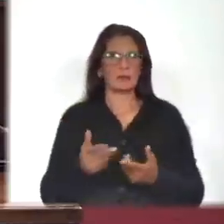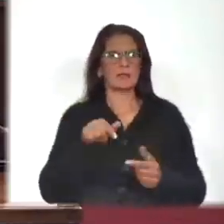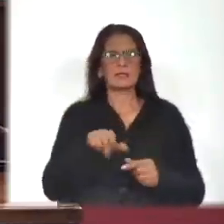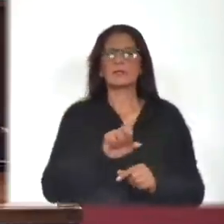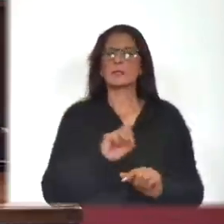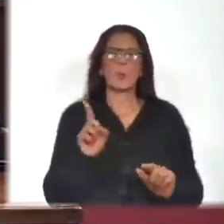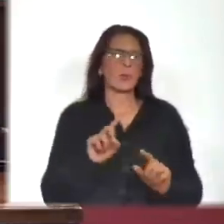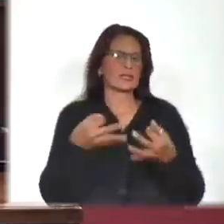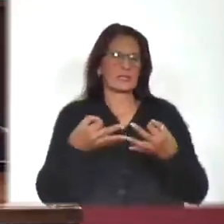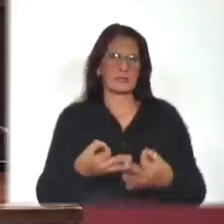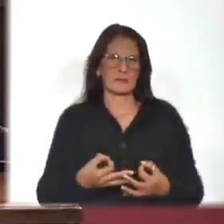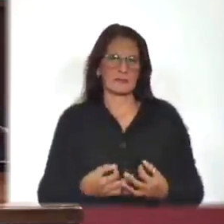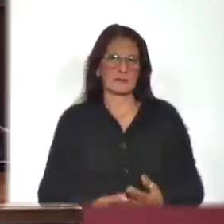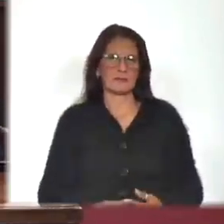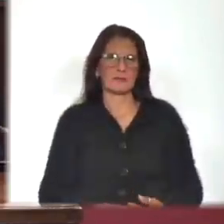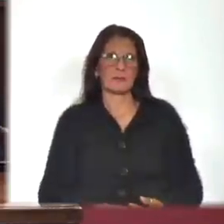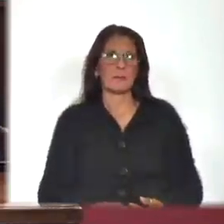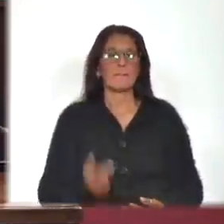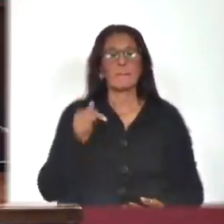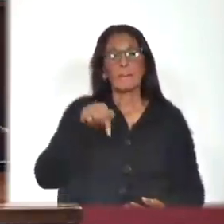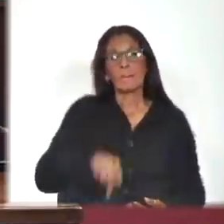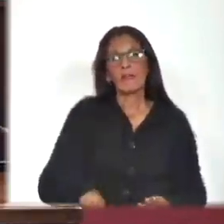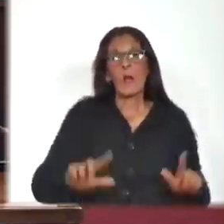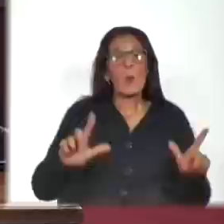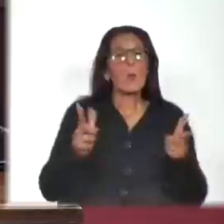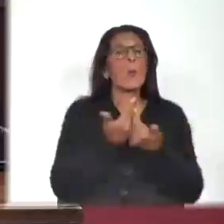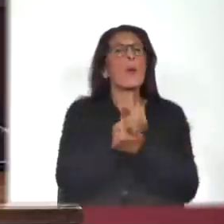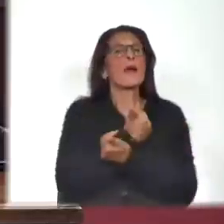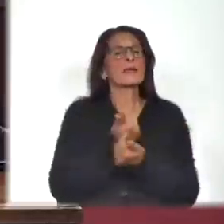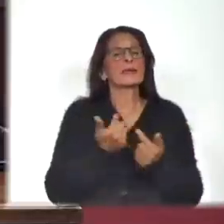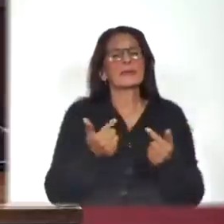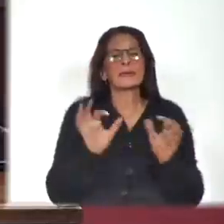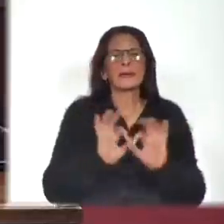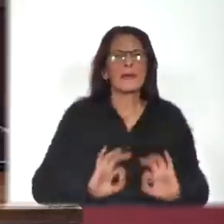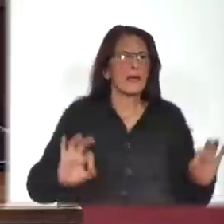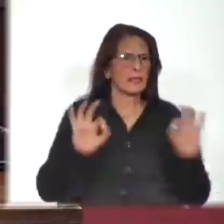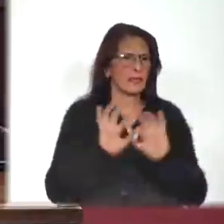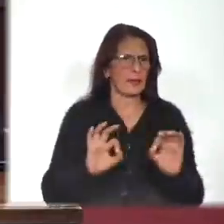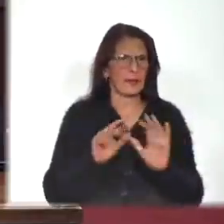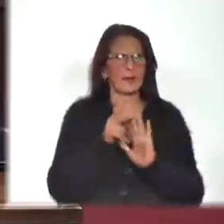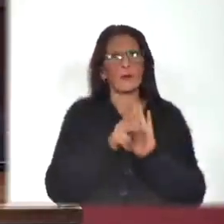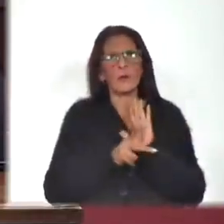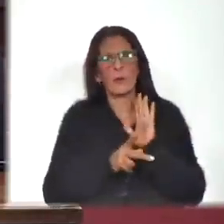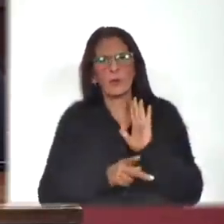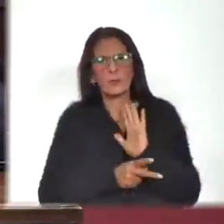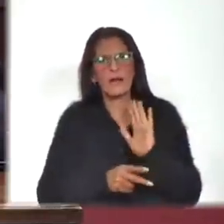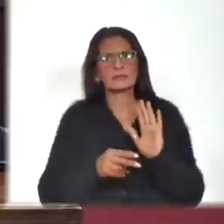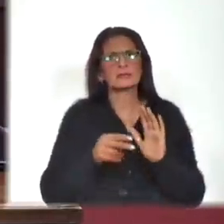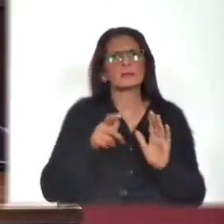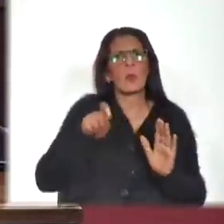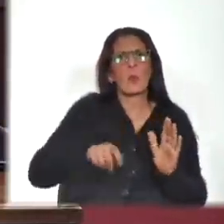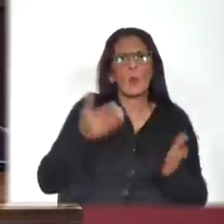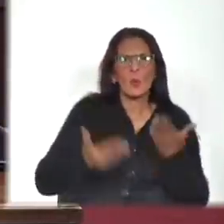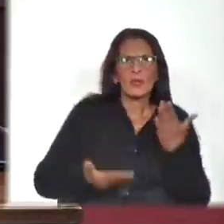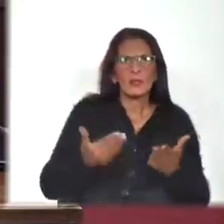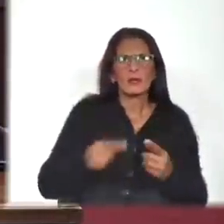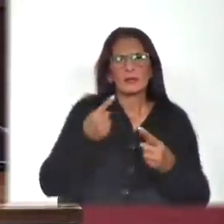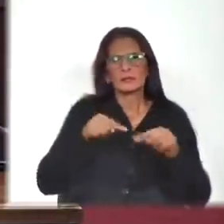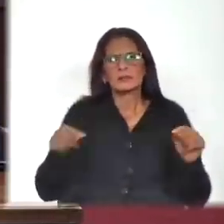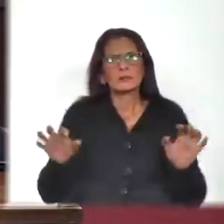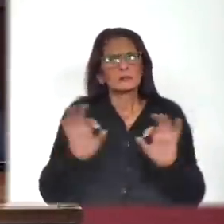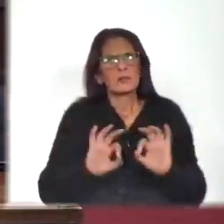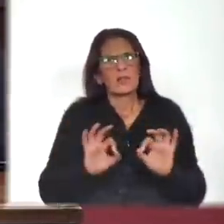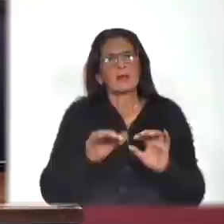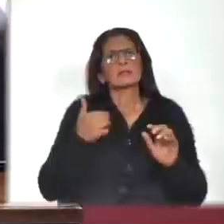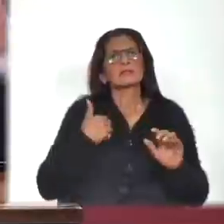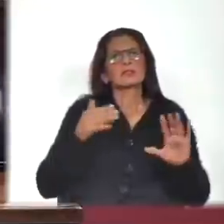recibo, señor Presidente. Acá no ha habido ningún apartamiento de norma jurídica ni tampoco se ha podido precisar una imputación ética. Estamos en